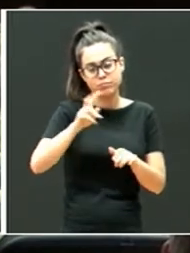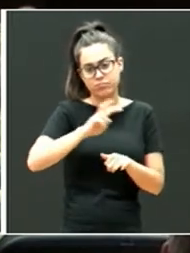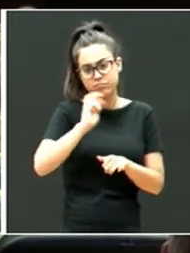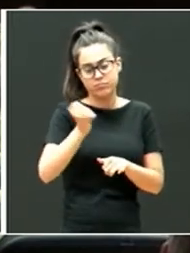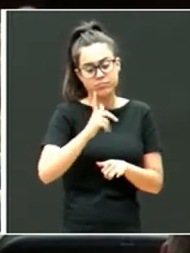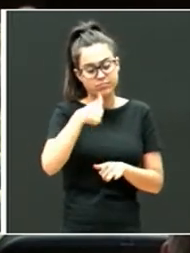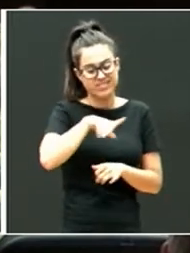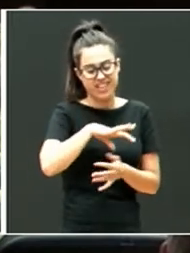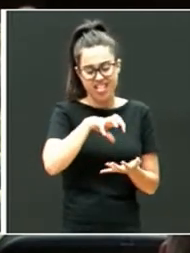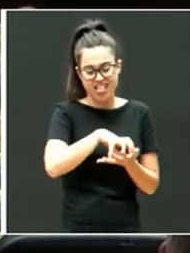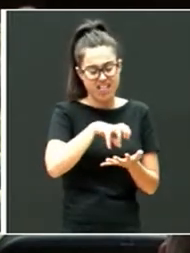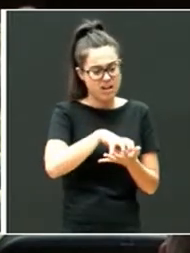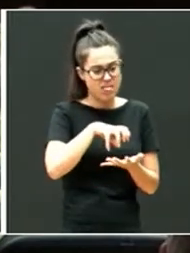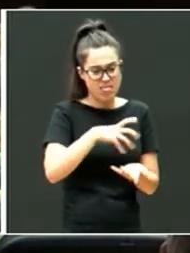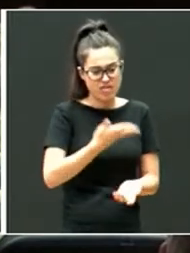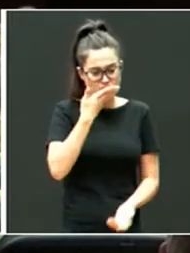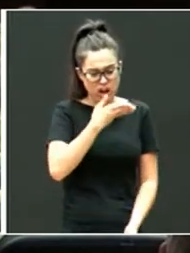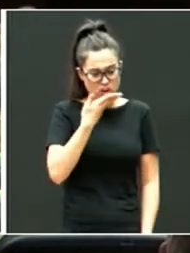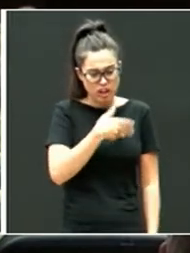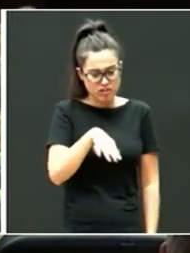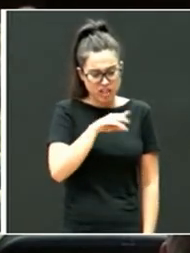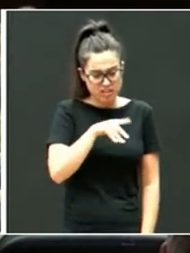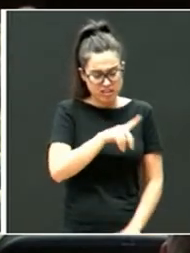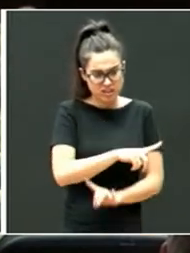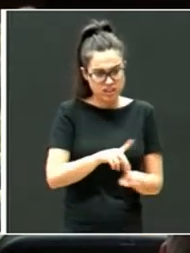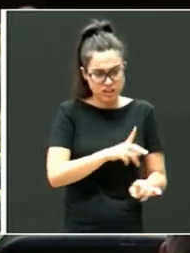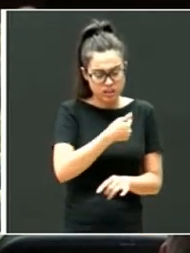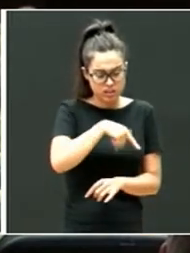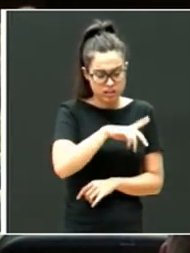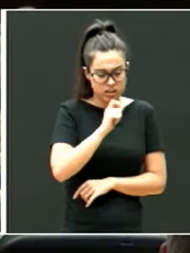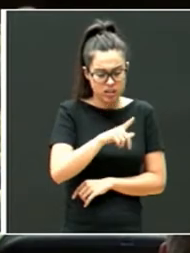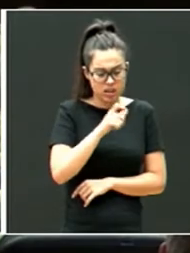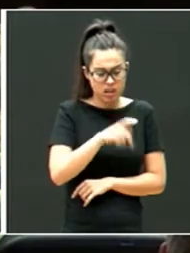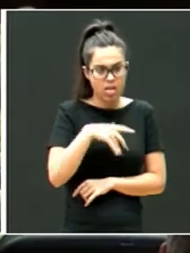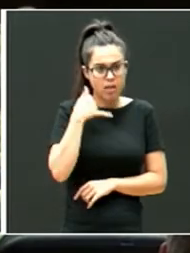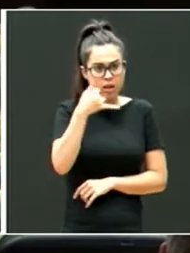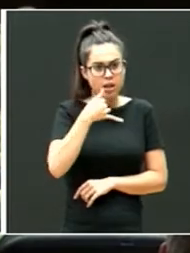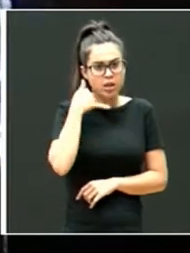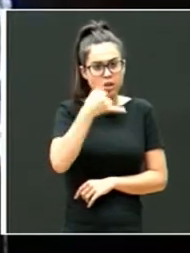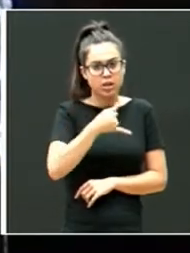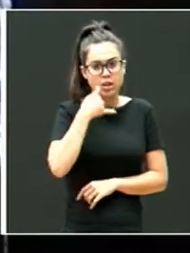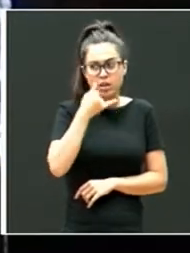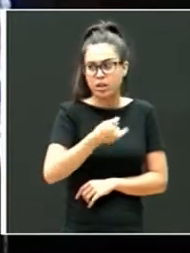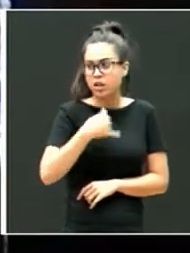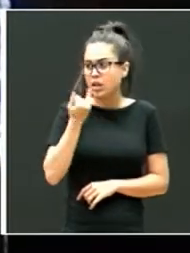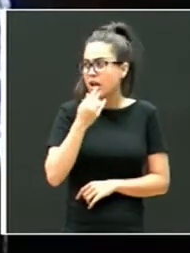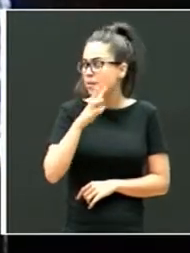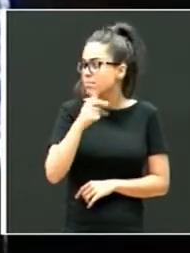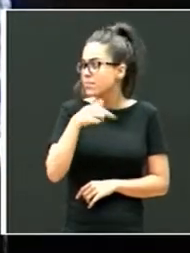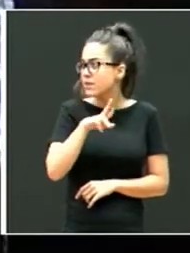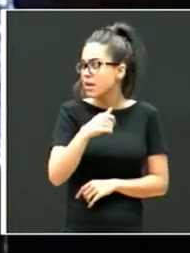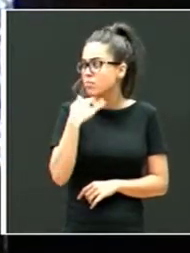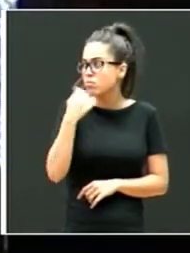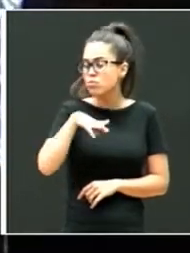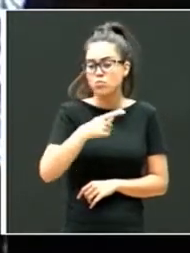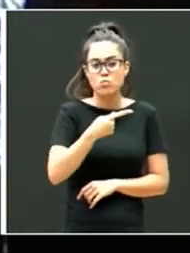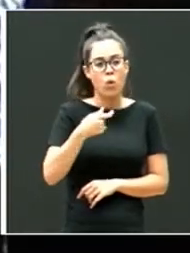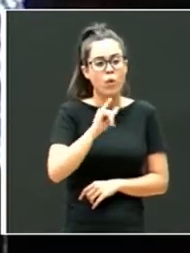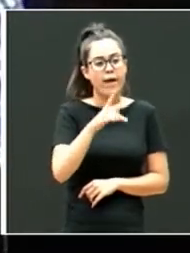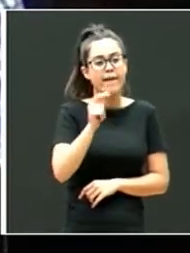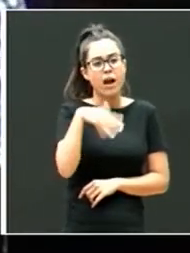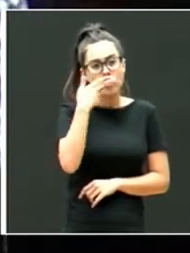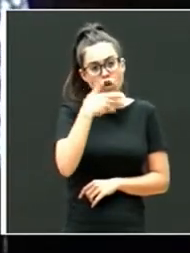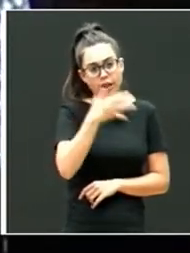centro no fueron capaces de entender. Nosotros estábamos todo el rato hablando con ellos, Javier Mújica ha hablado en numerosas ocasiones con la escuela,